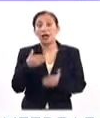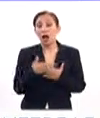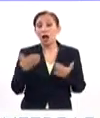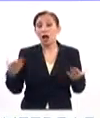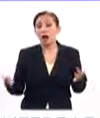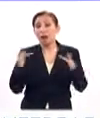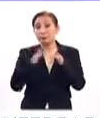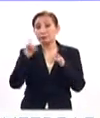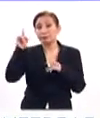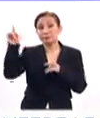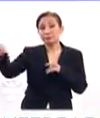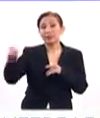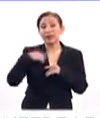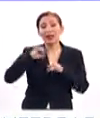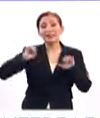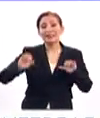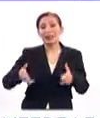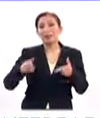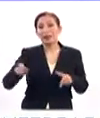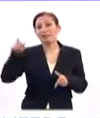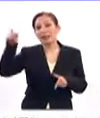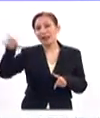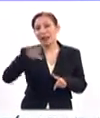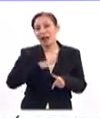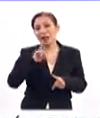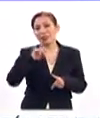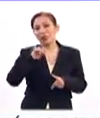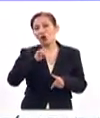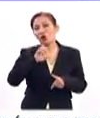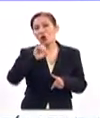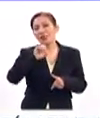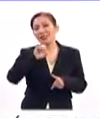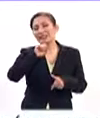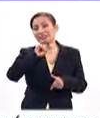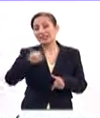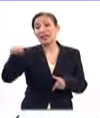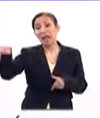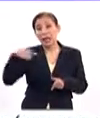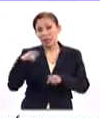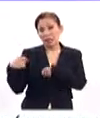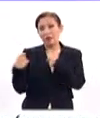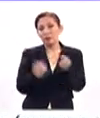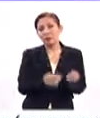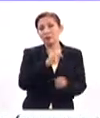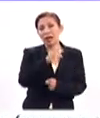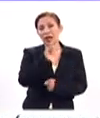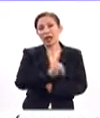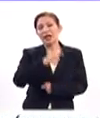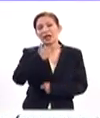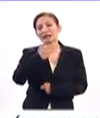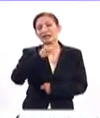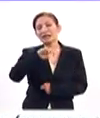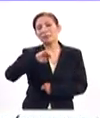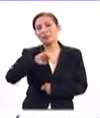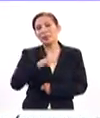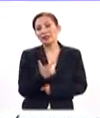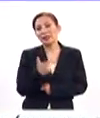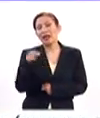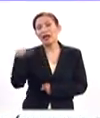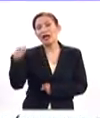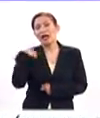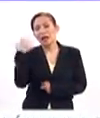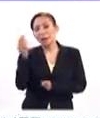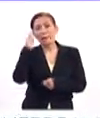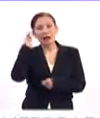vez nos enlazamos hasta Chiapas. Ahí se encuentra Diego Cuesi. Él fue beneficiario de la beca Chivning para estudiar la maestría